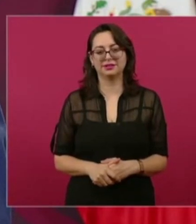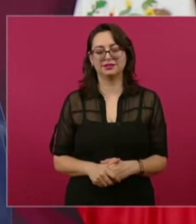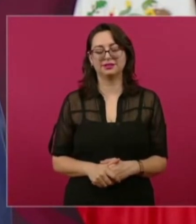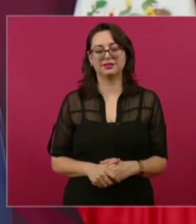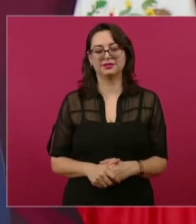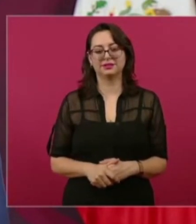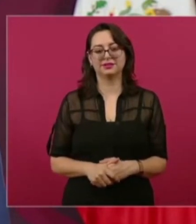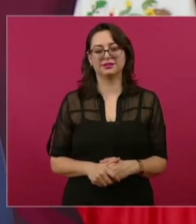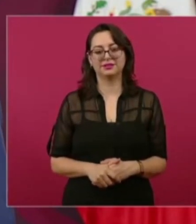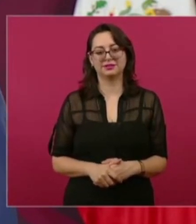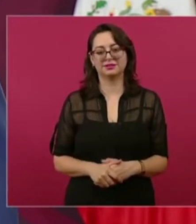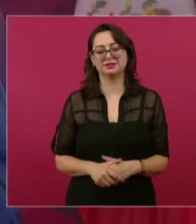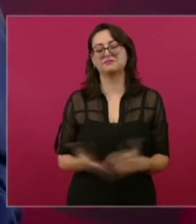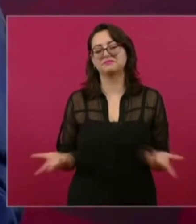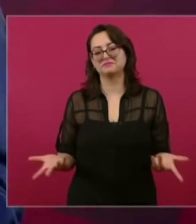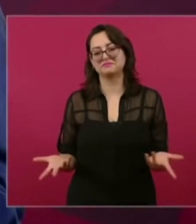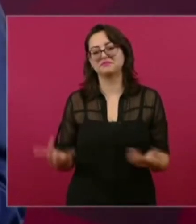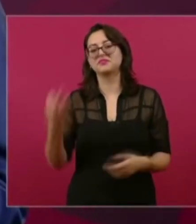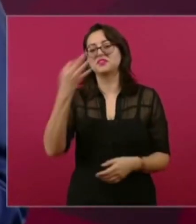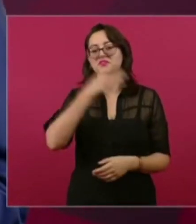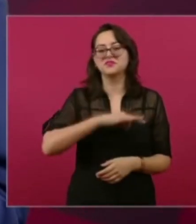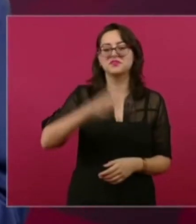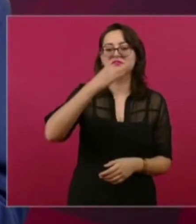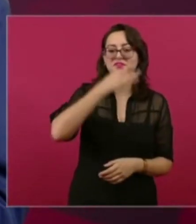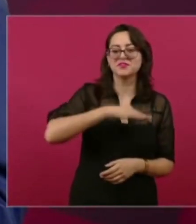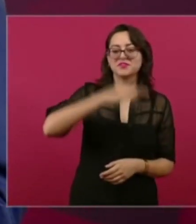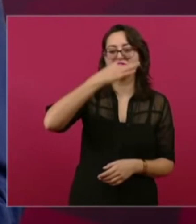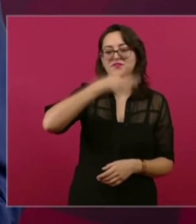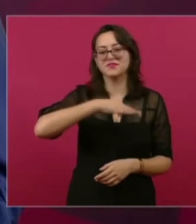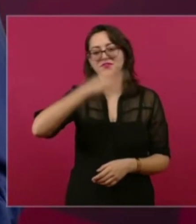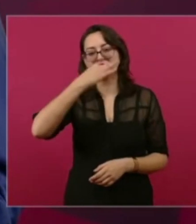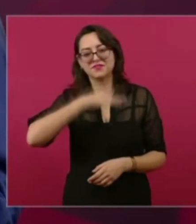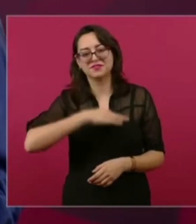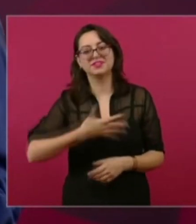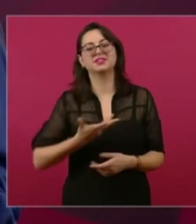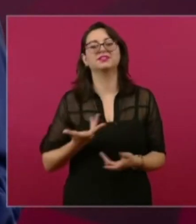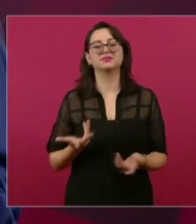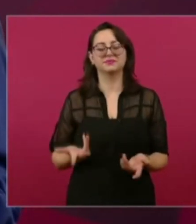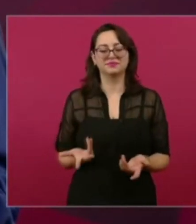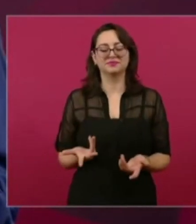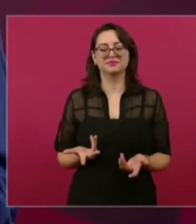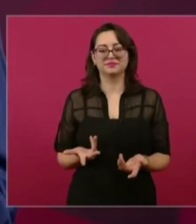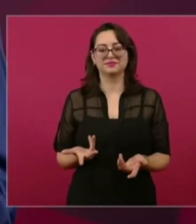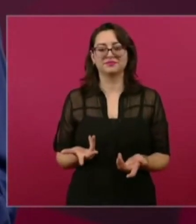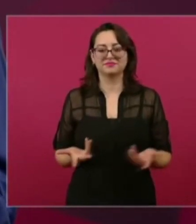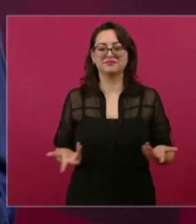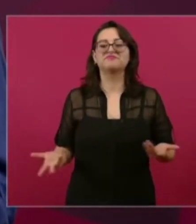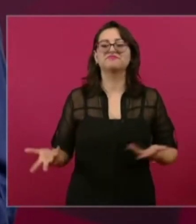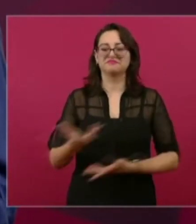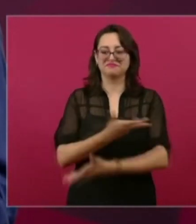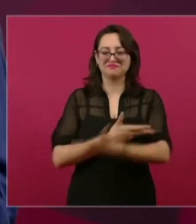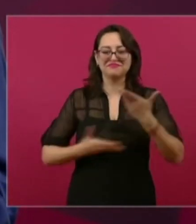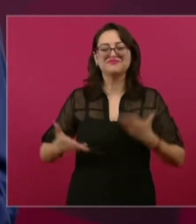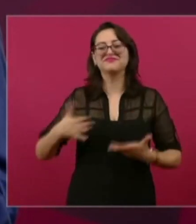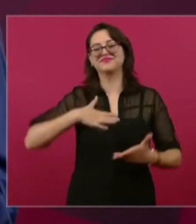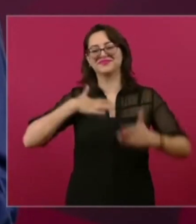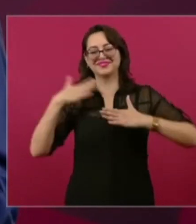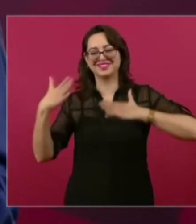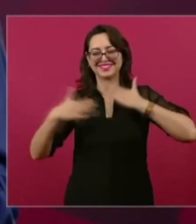Y fiesta, porque estamos bien y de buenas.